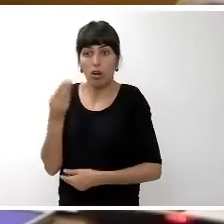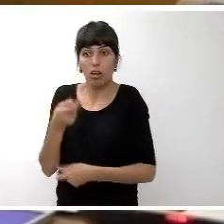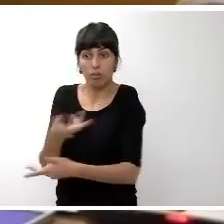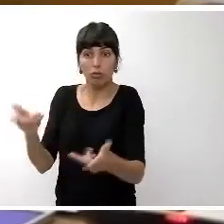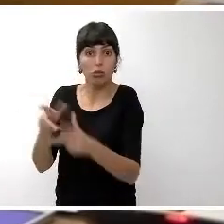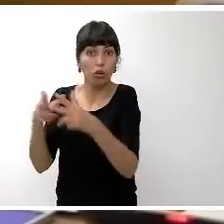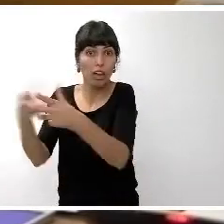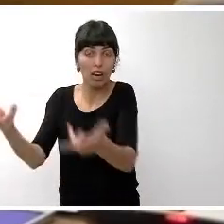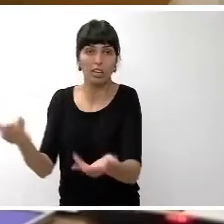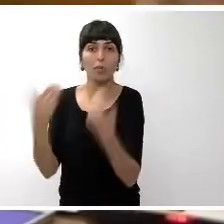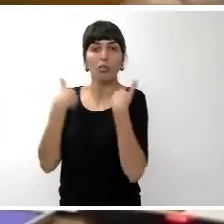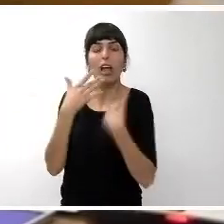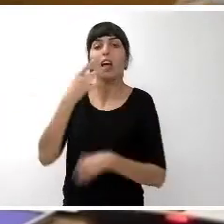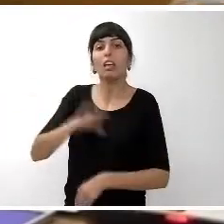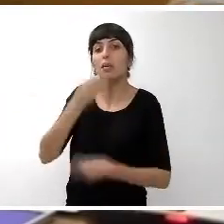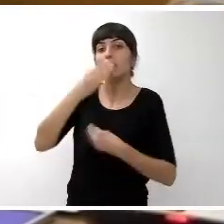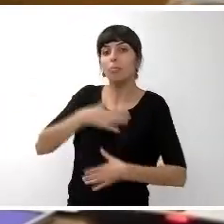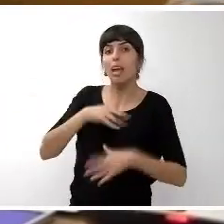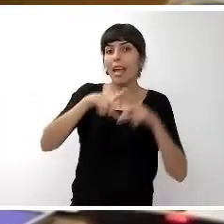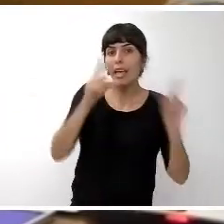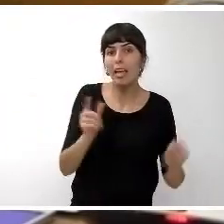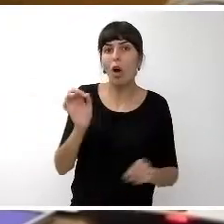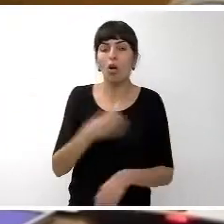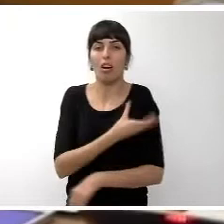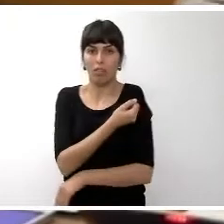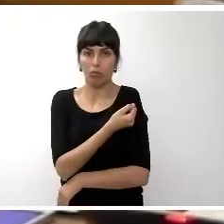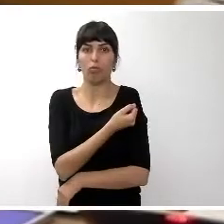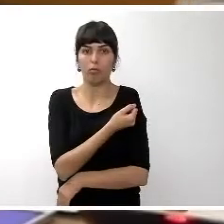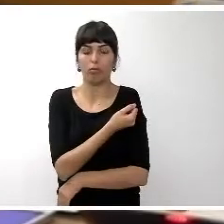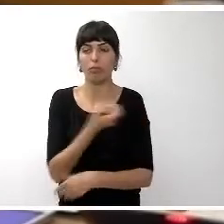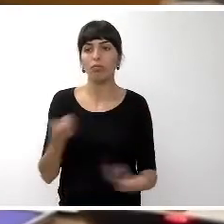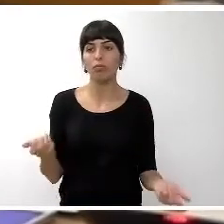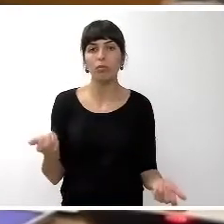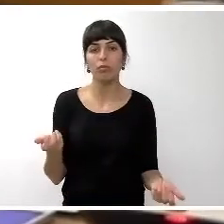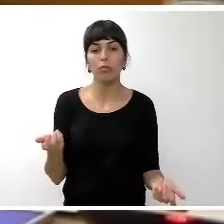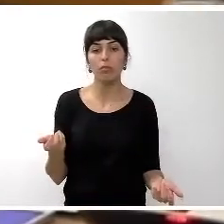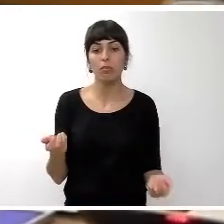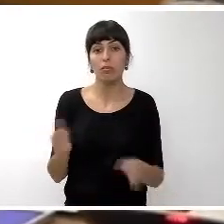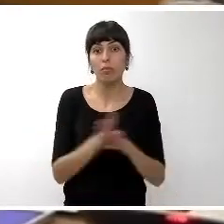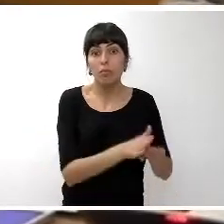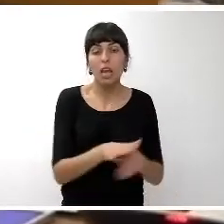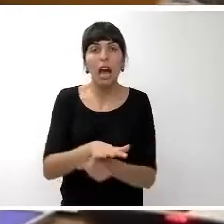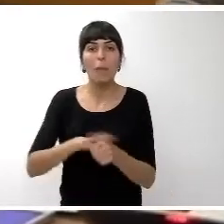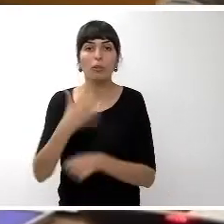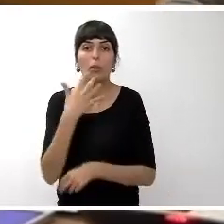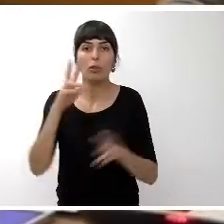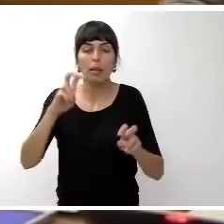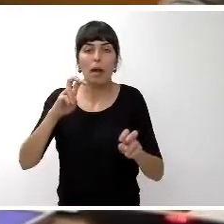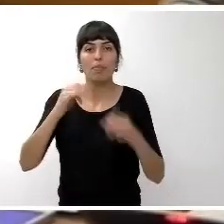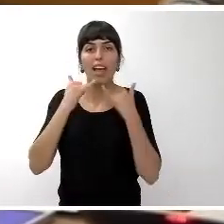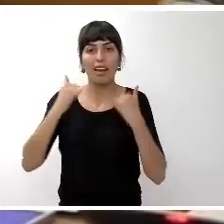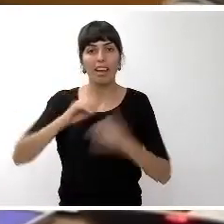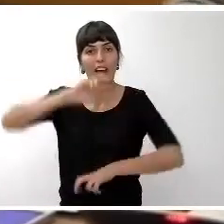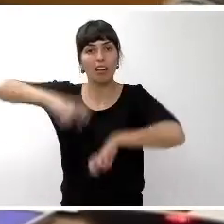responsabilidad le compete al cabildo al IAS y a otras organizaciones en el ámbito por ejemplo de las energías renovables